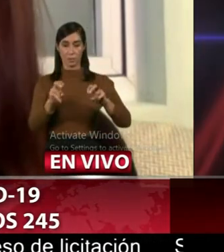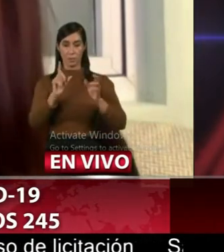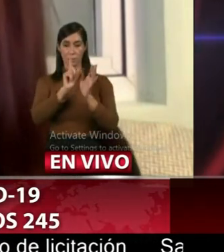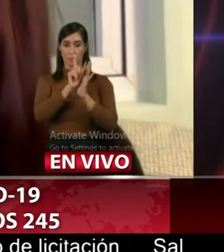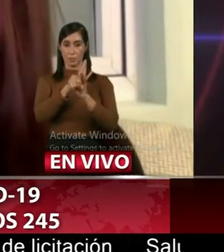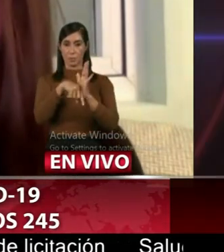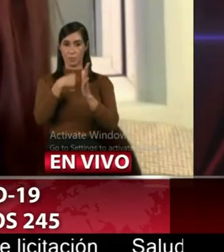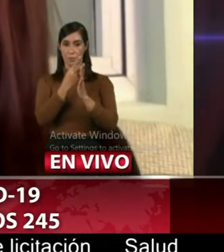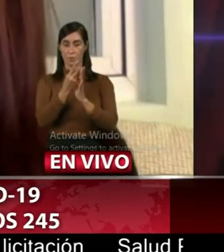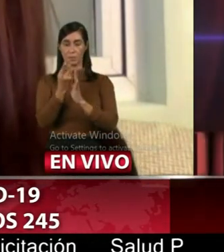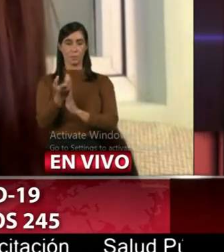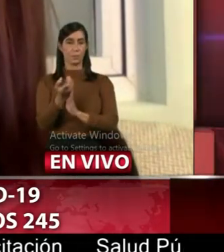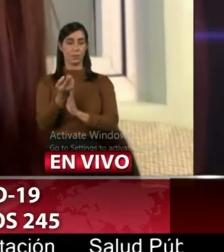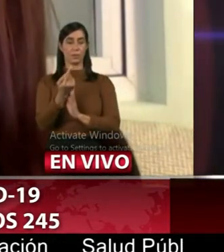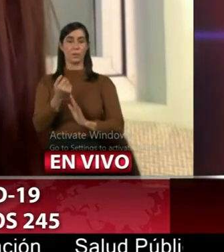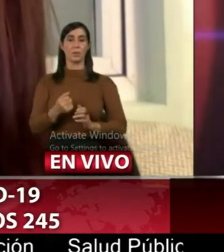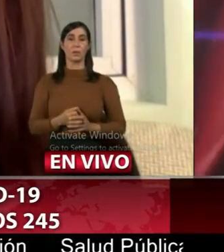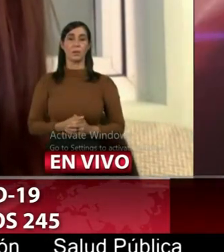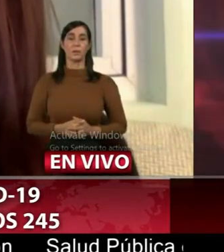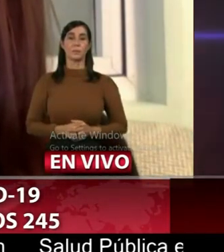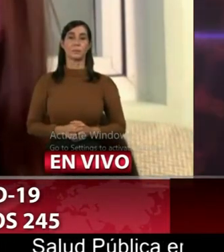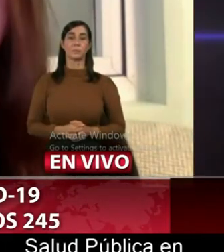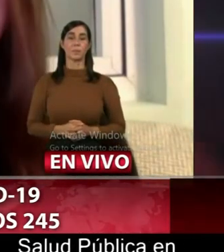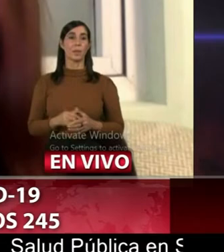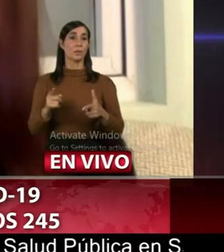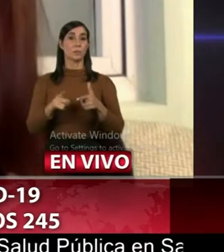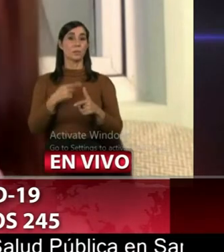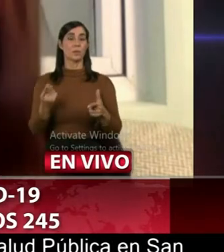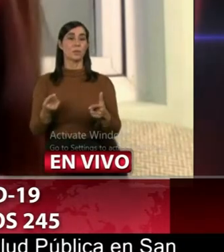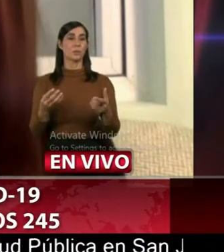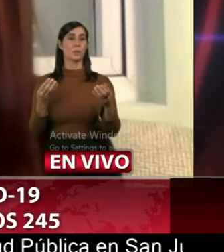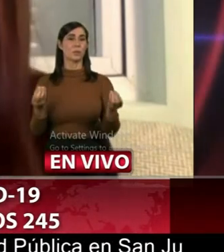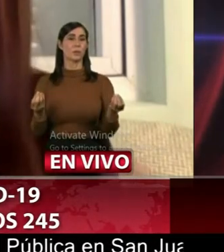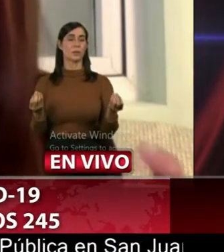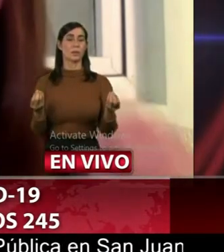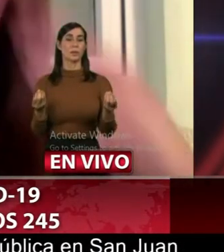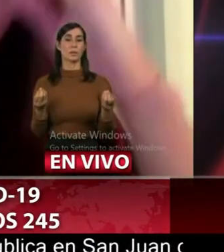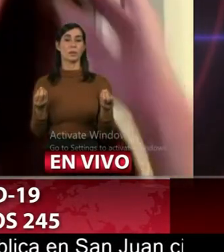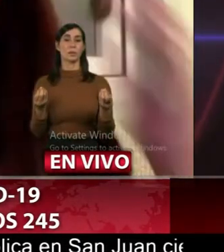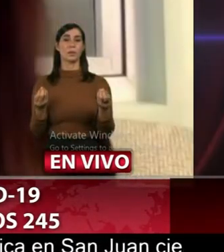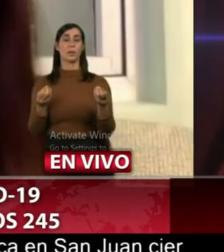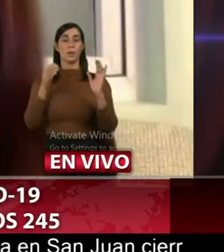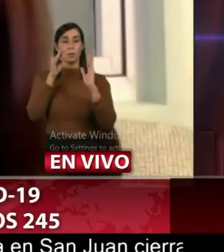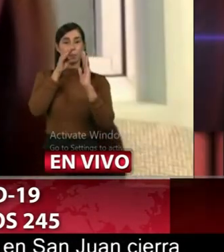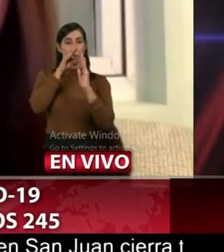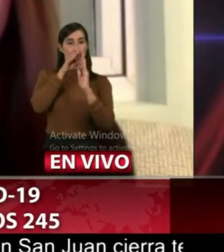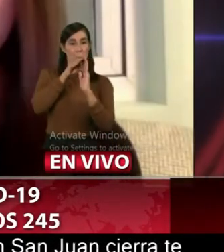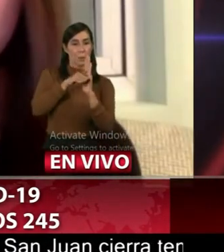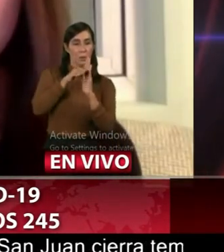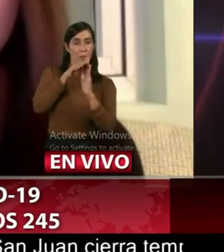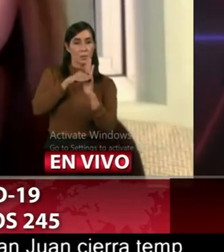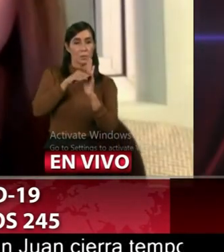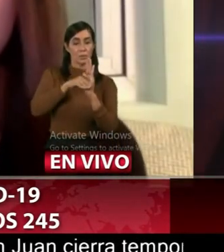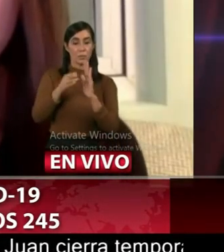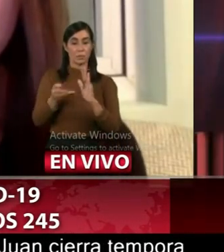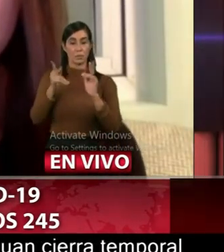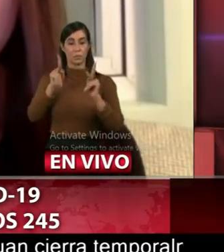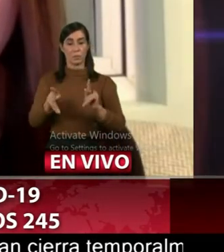horas según lo que establece el boletín entonces eso no tiene que ver con la disminución de los casos